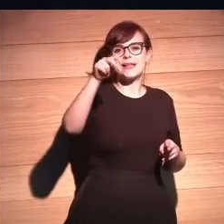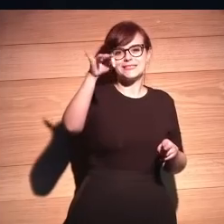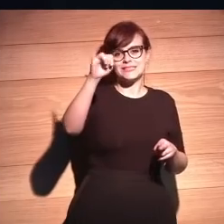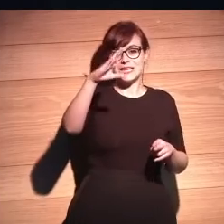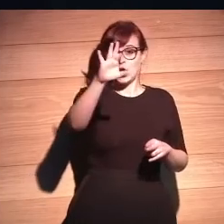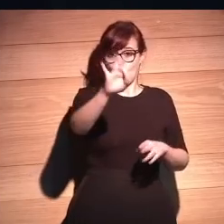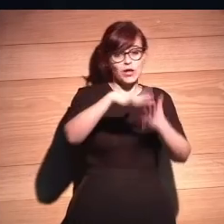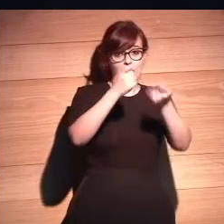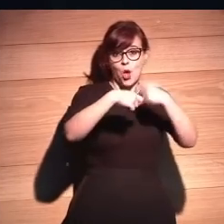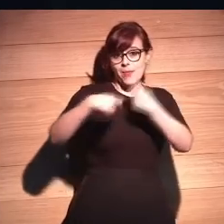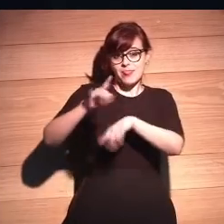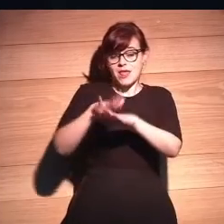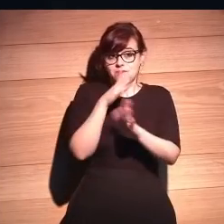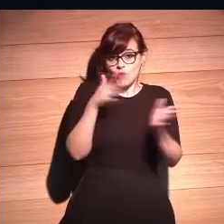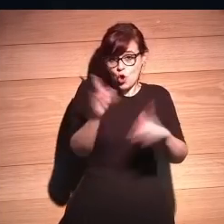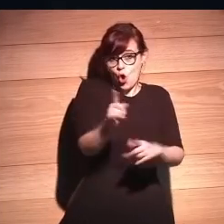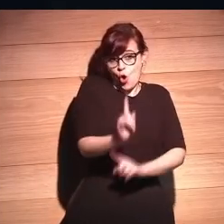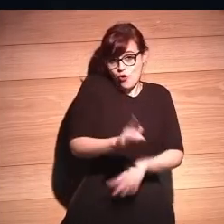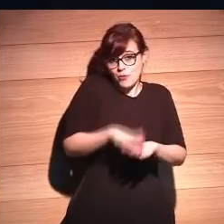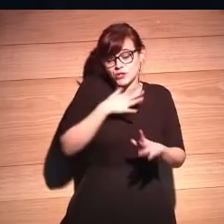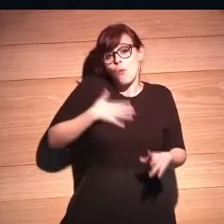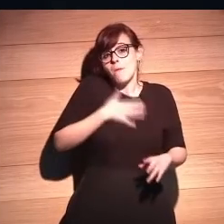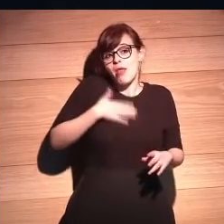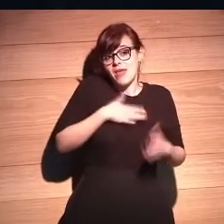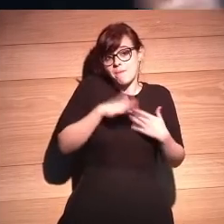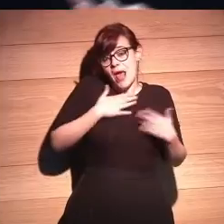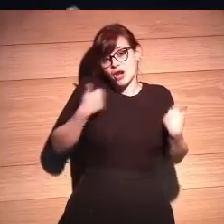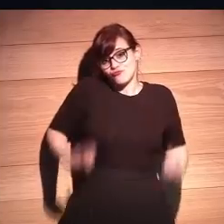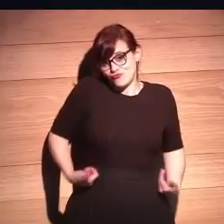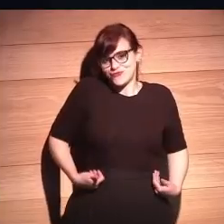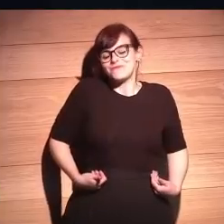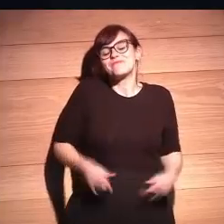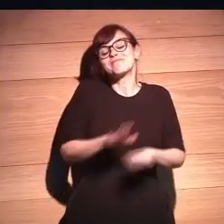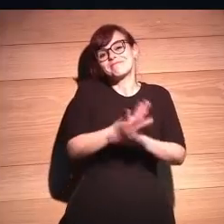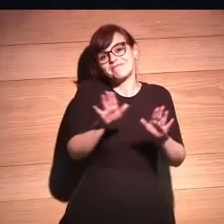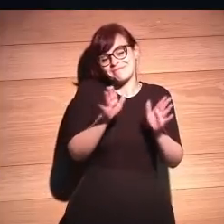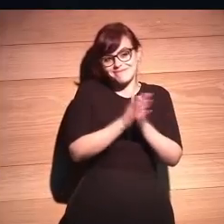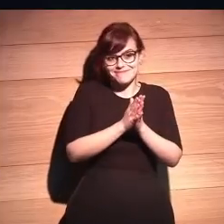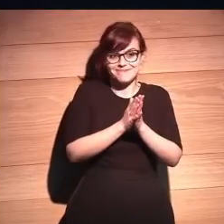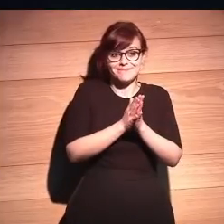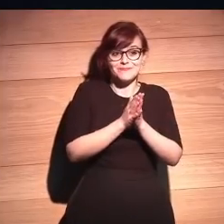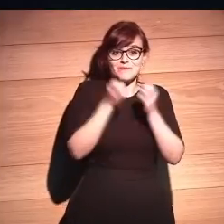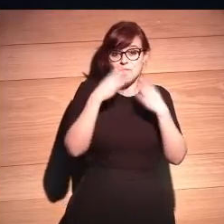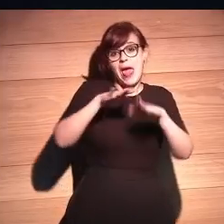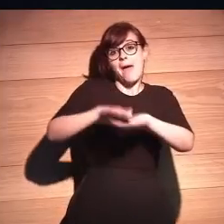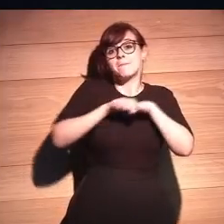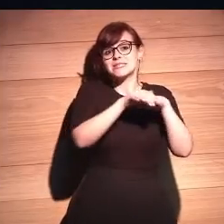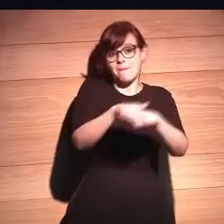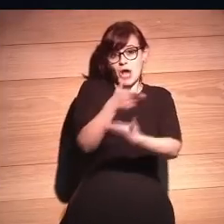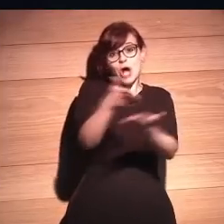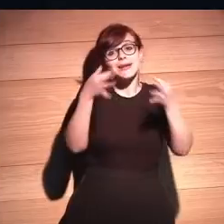y no se vende en ningún sitio porque es un placer para los humanos para mis amigos